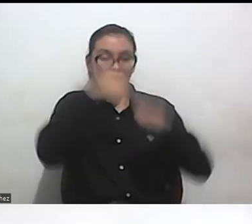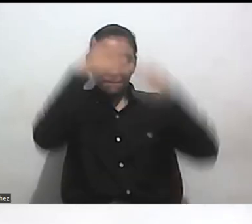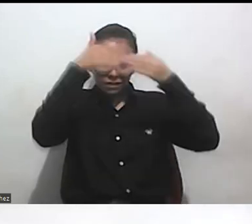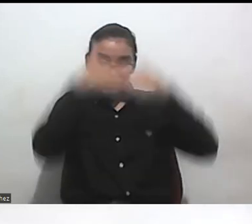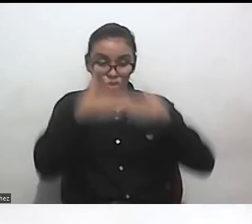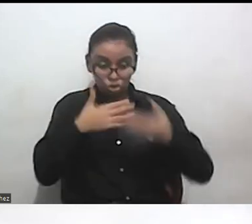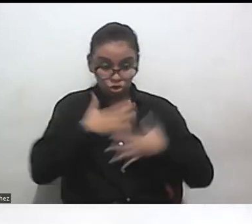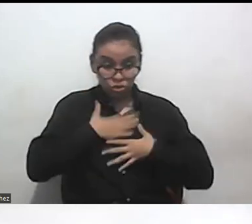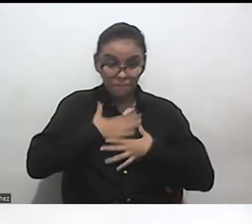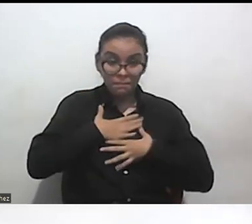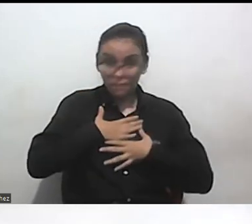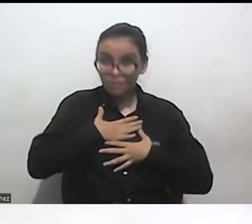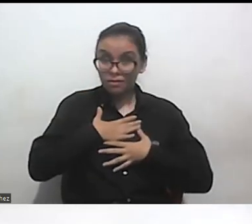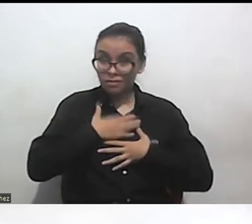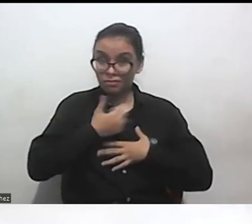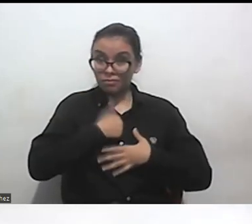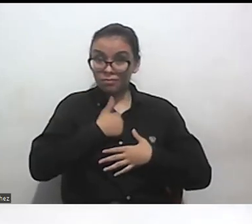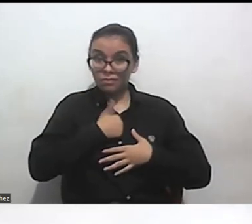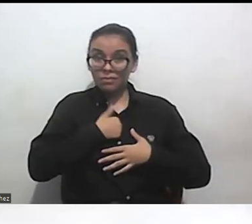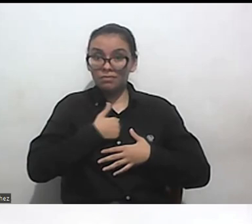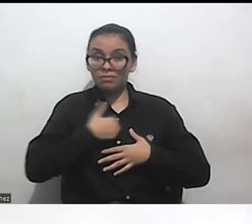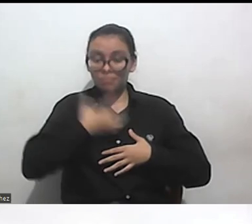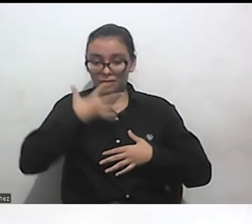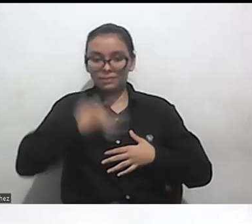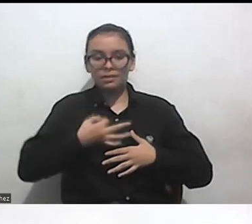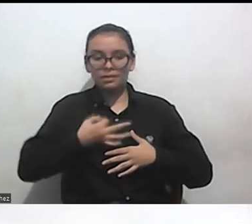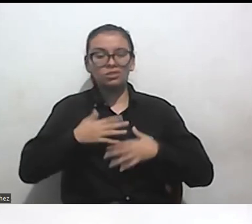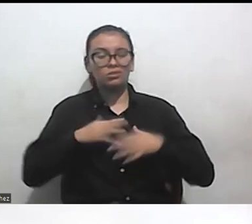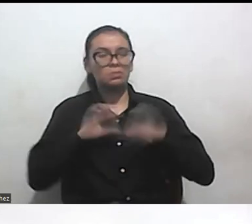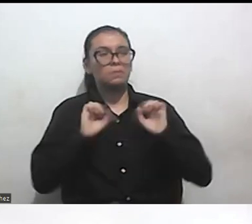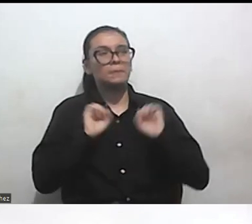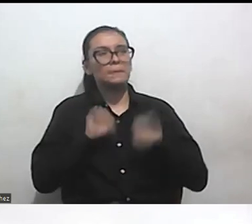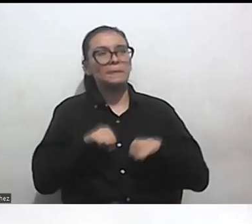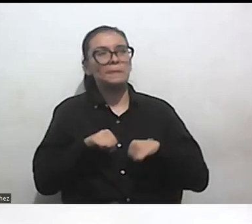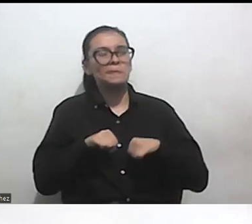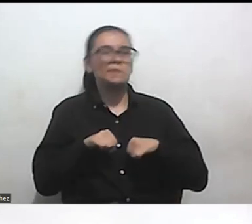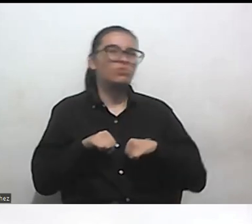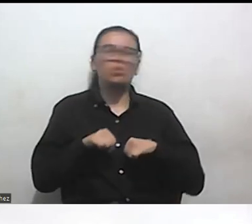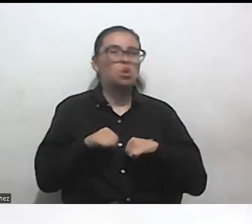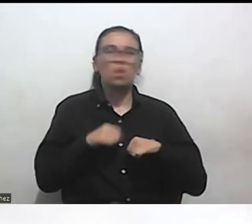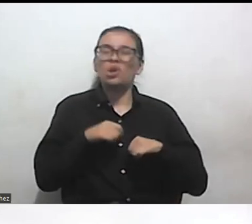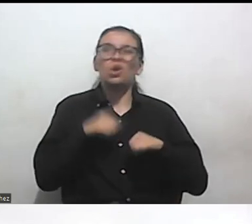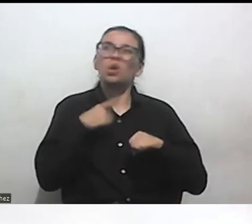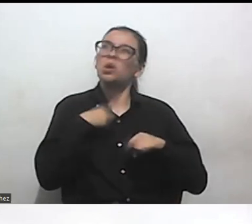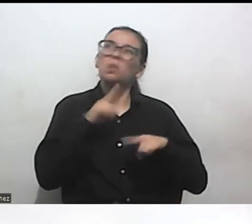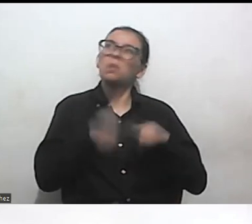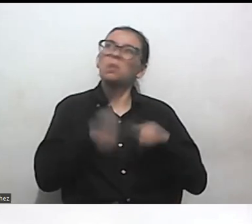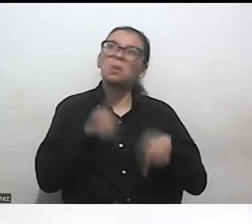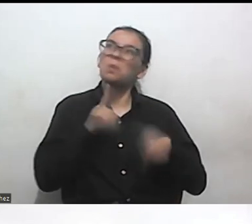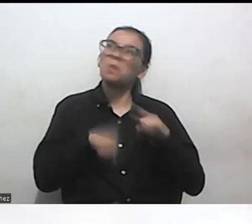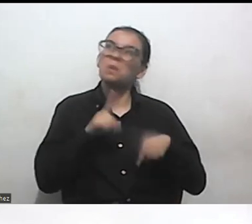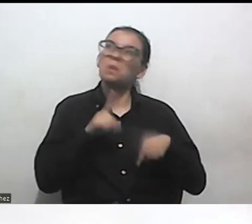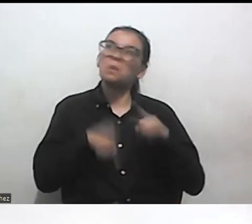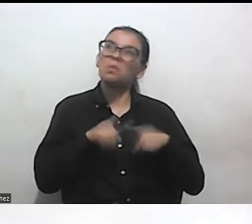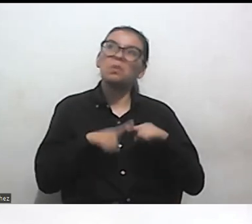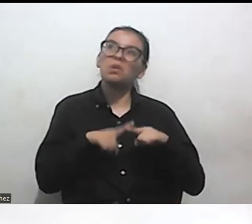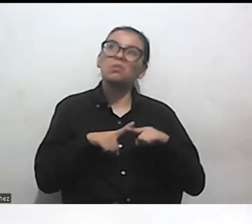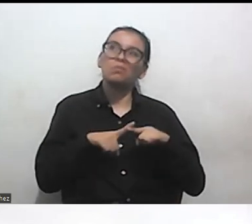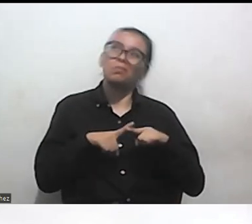he ido saliendo de lo que de muchas ¿no? concepciones capacitistas que también me hacía